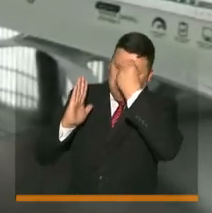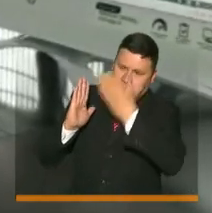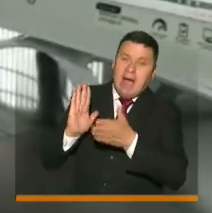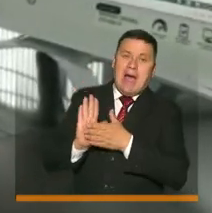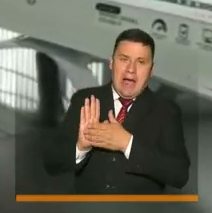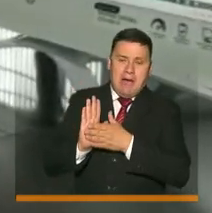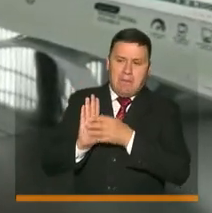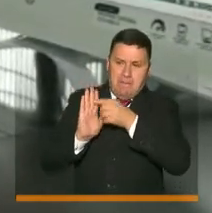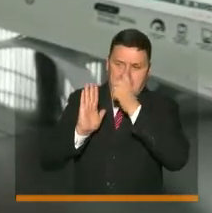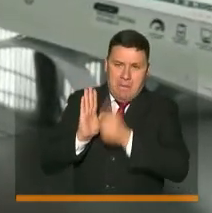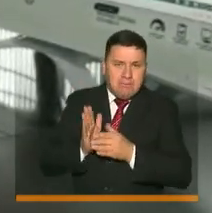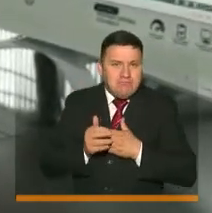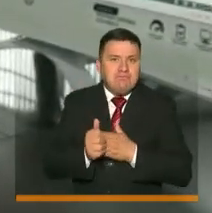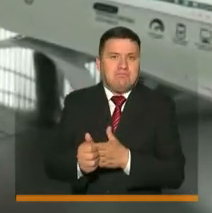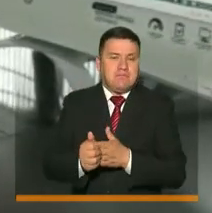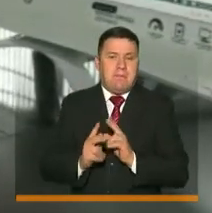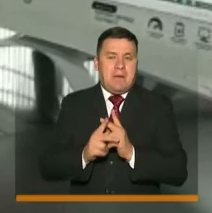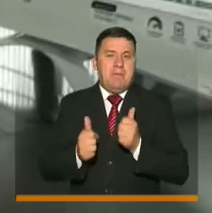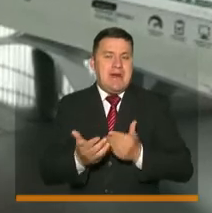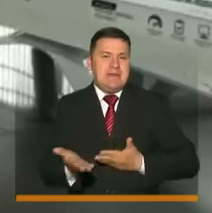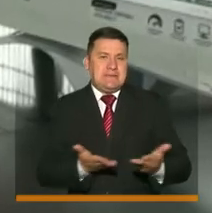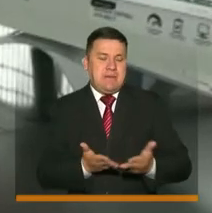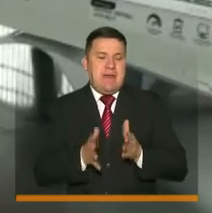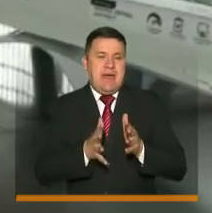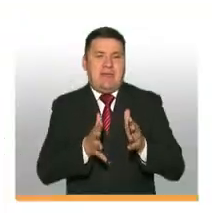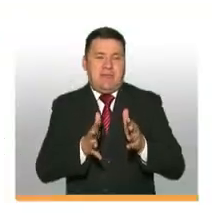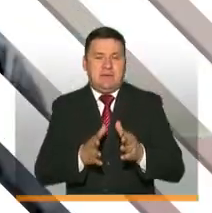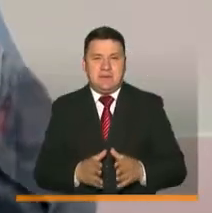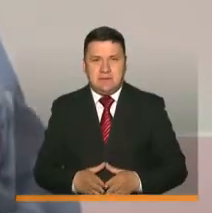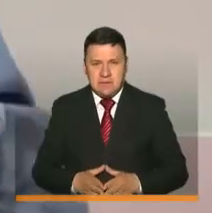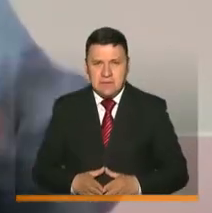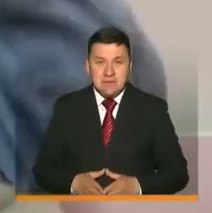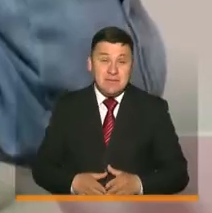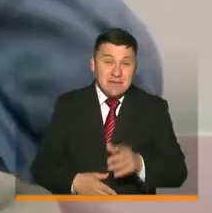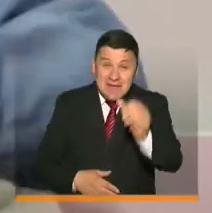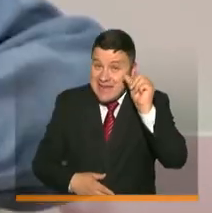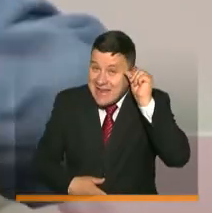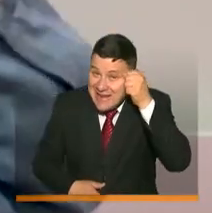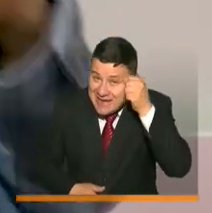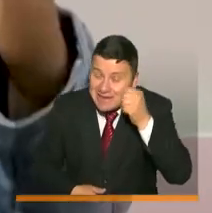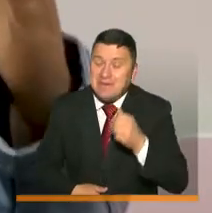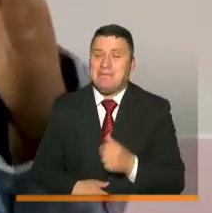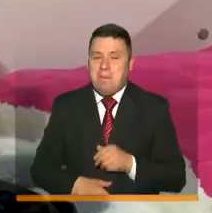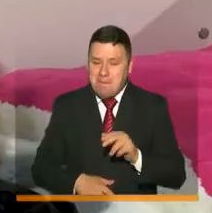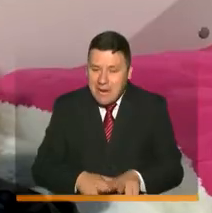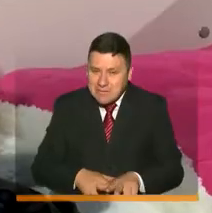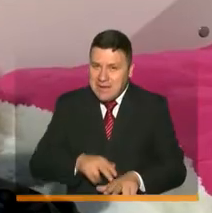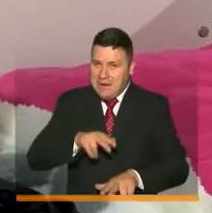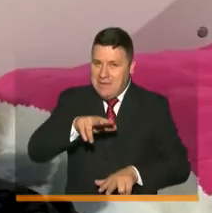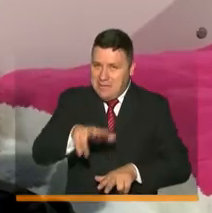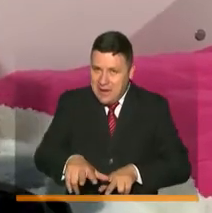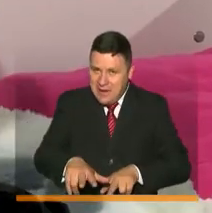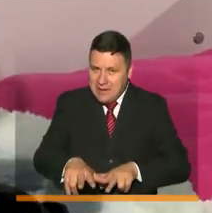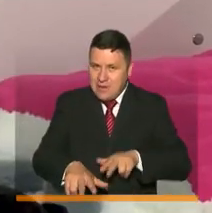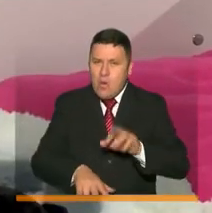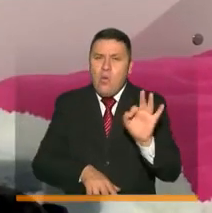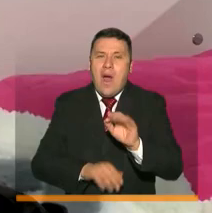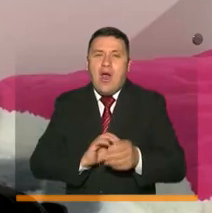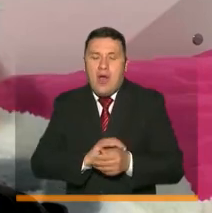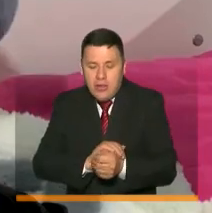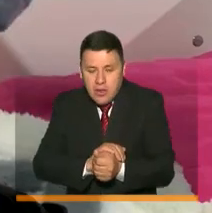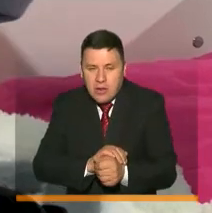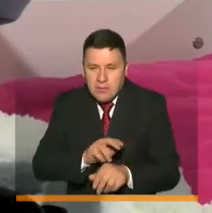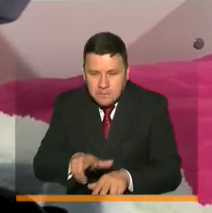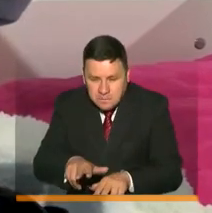mecanismos que conduzcan a que se pueda prestar ese servicio como tal. Recuerden que esto es paso a paso, como una tortuga. Es